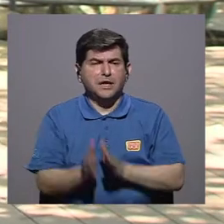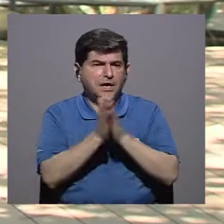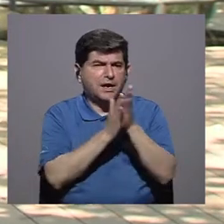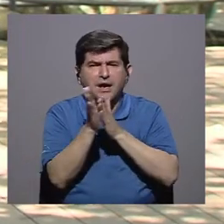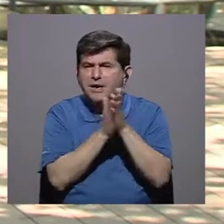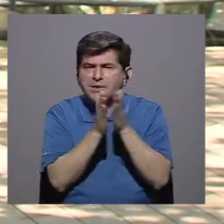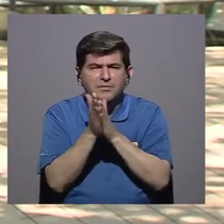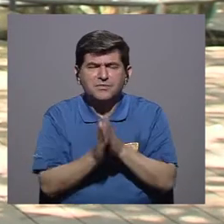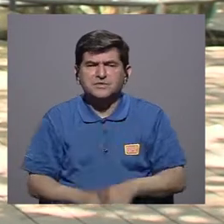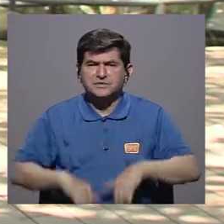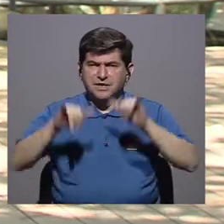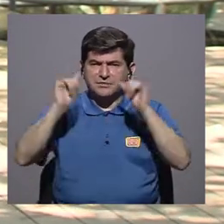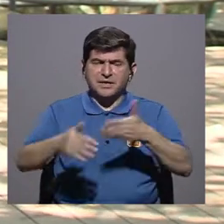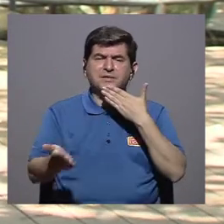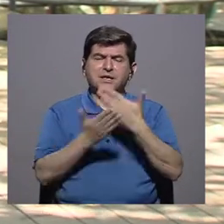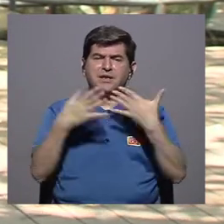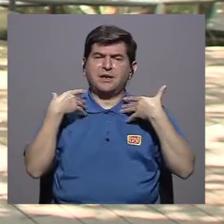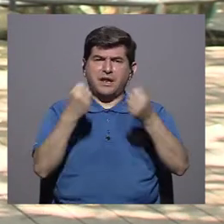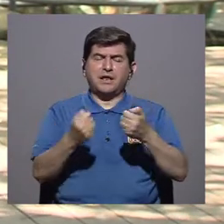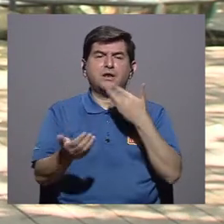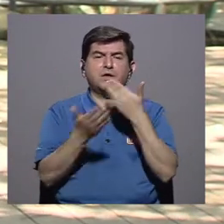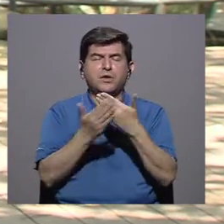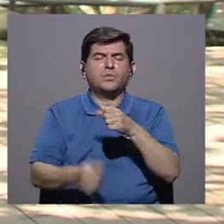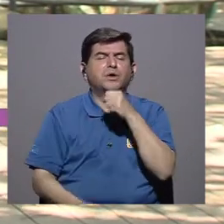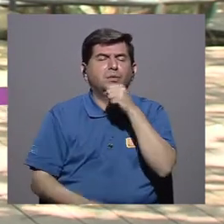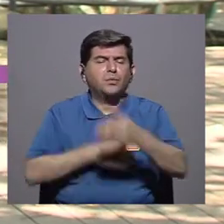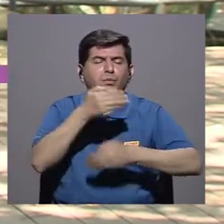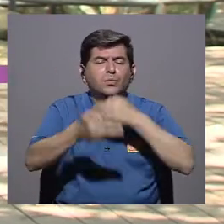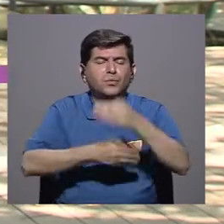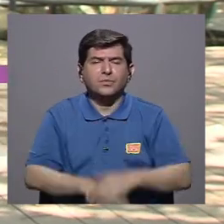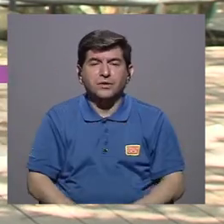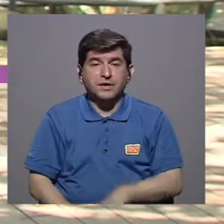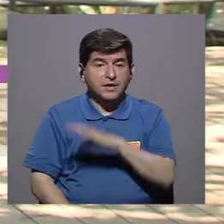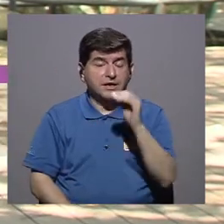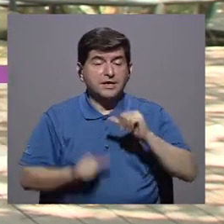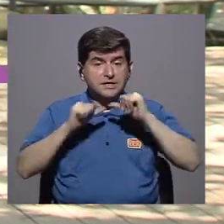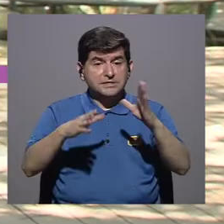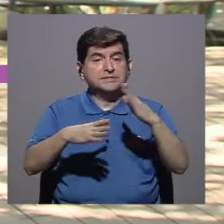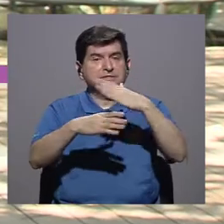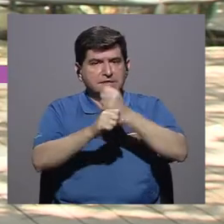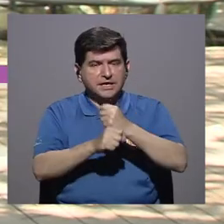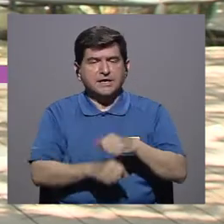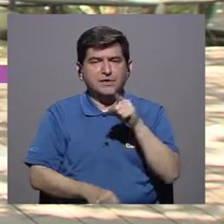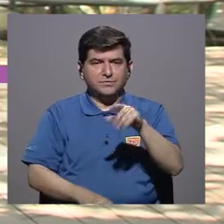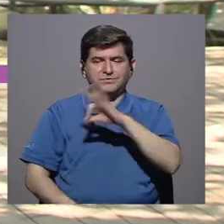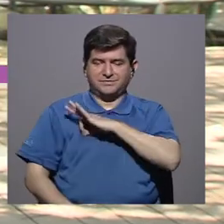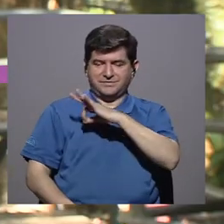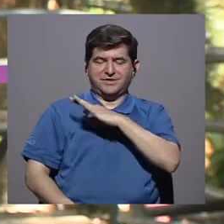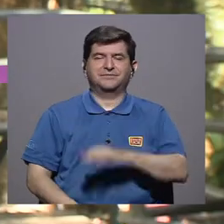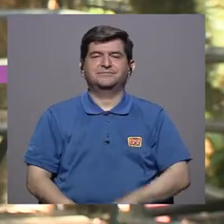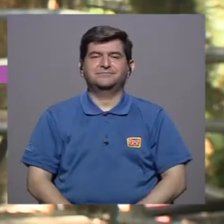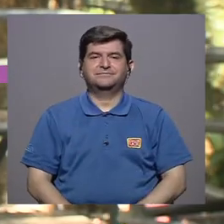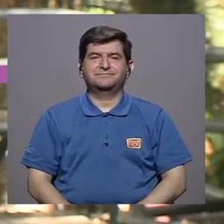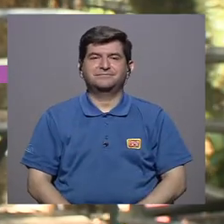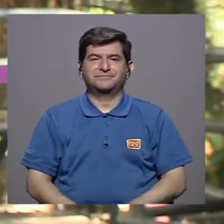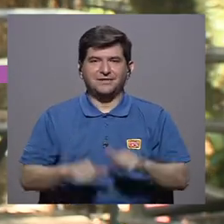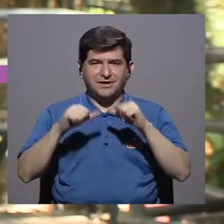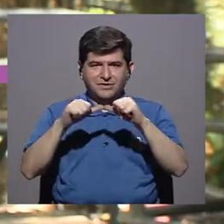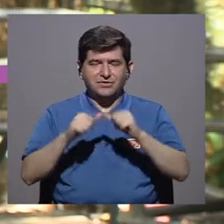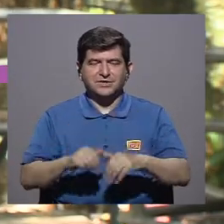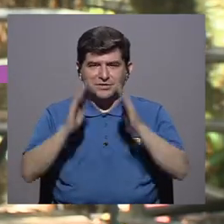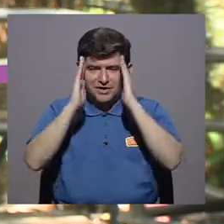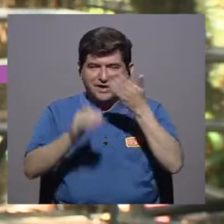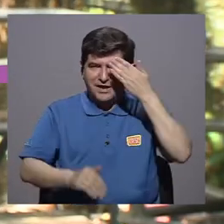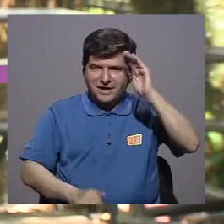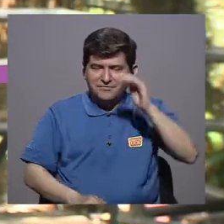aprovechar para mantener la buena salud y un buen envejecimiento y qué puede seguir haciendo para su bienestar Síganos en